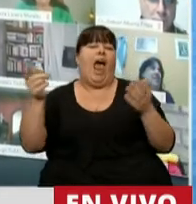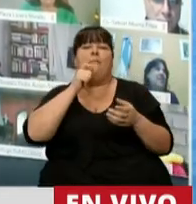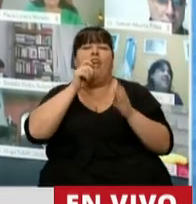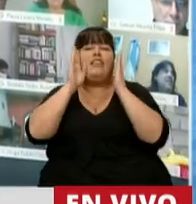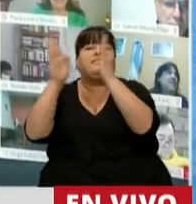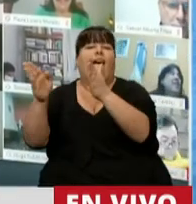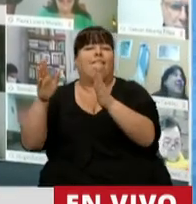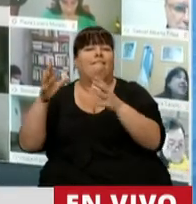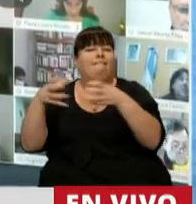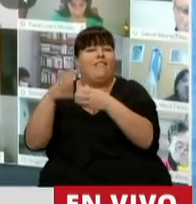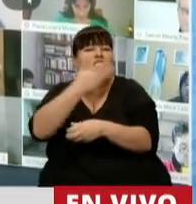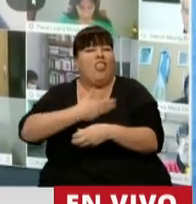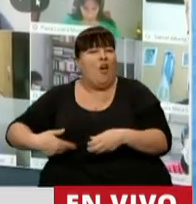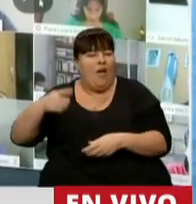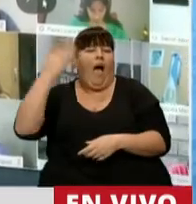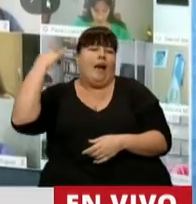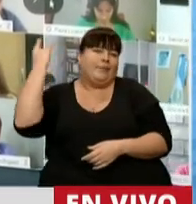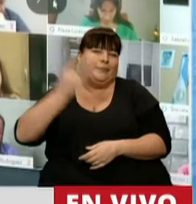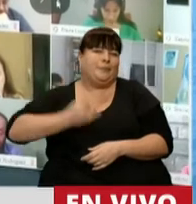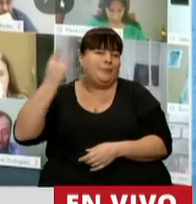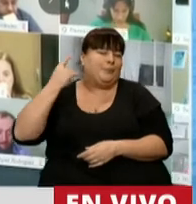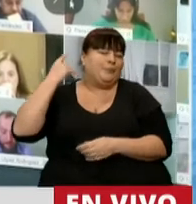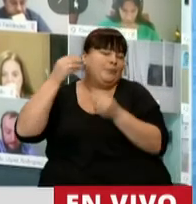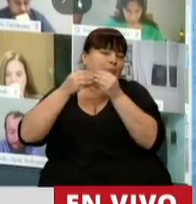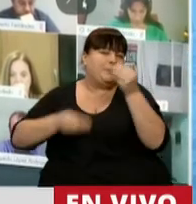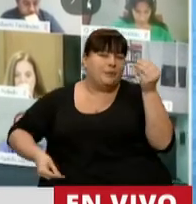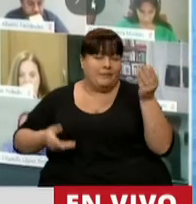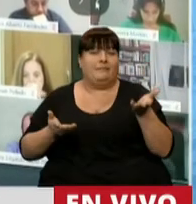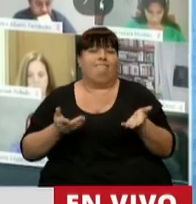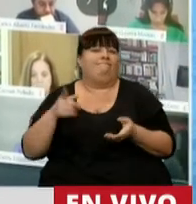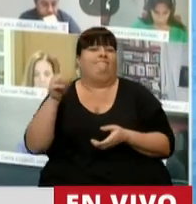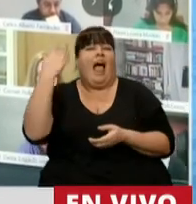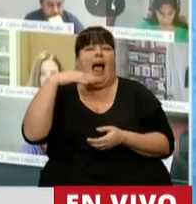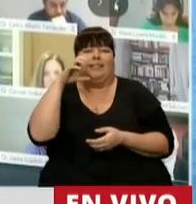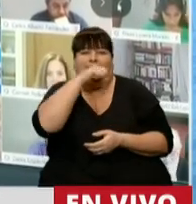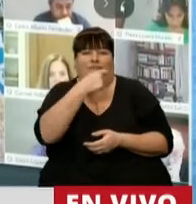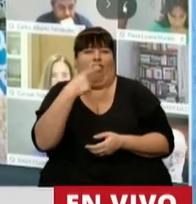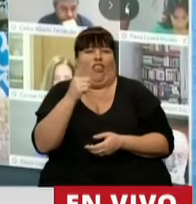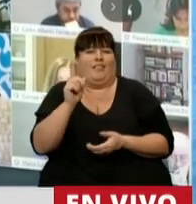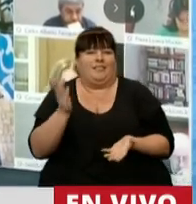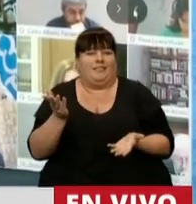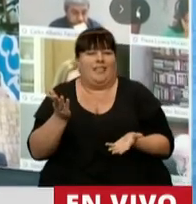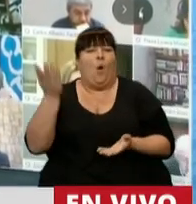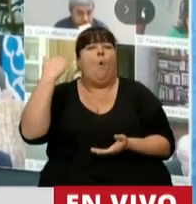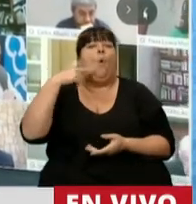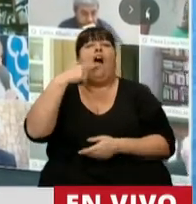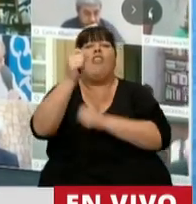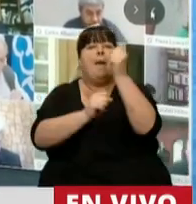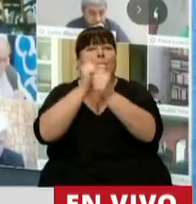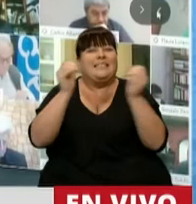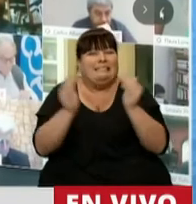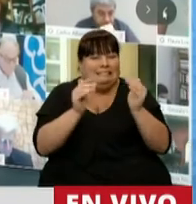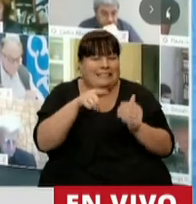monopólicos que han venido mintiendo permanentemente y que no han dicho nada cuando las empresas